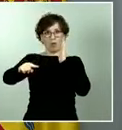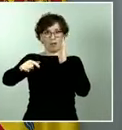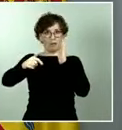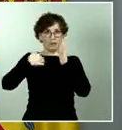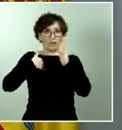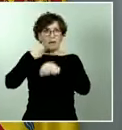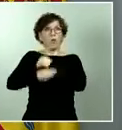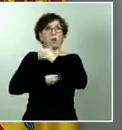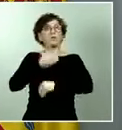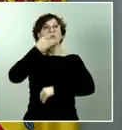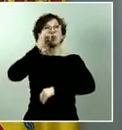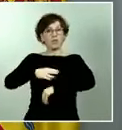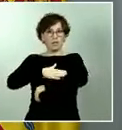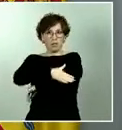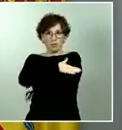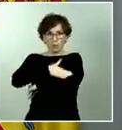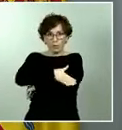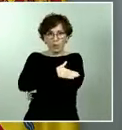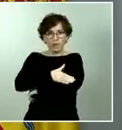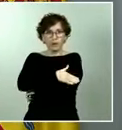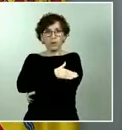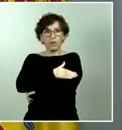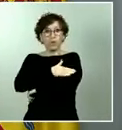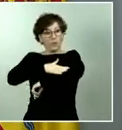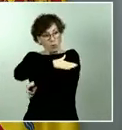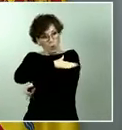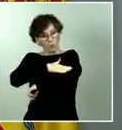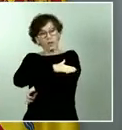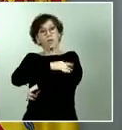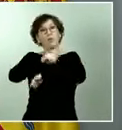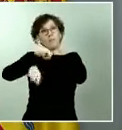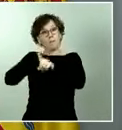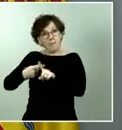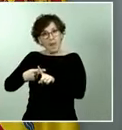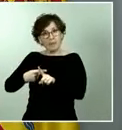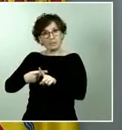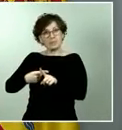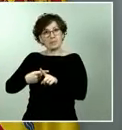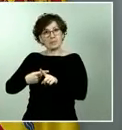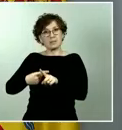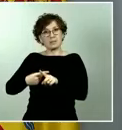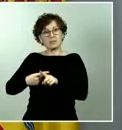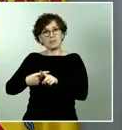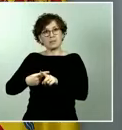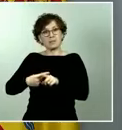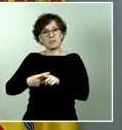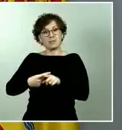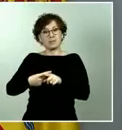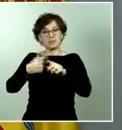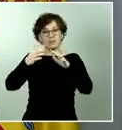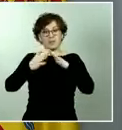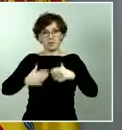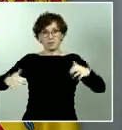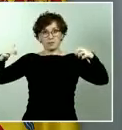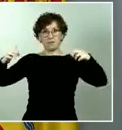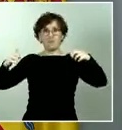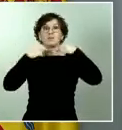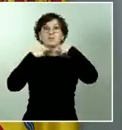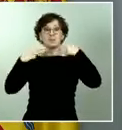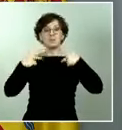orden que no solo dada por el gobierno, sino que es ratificada en las sucesivas prórrogas autorizadas por el poder